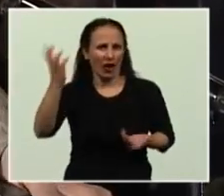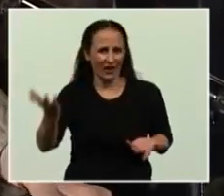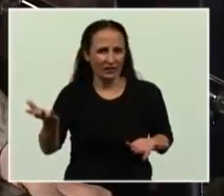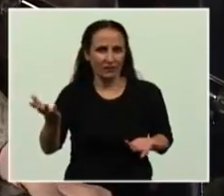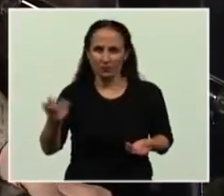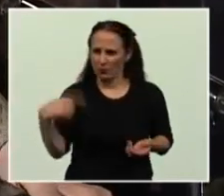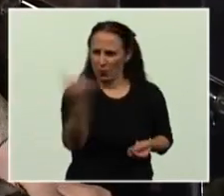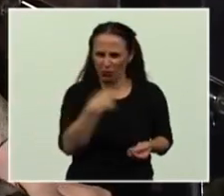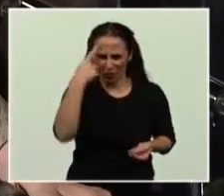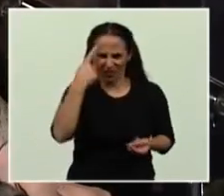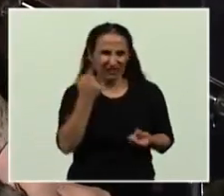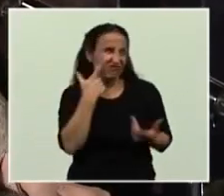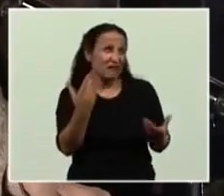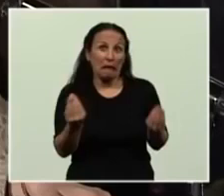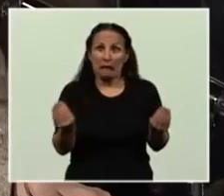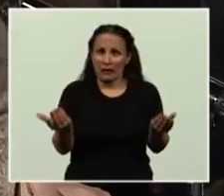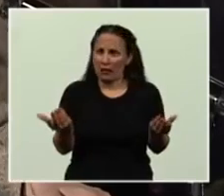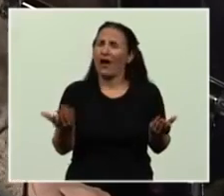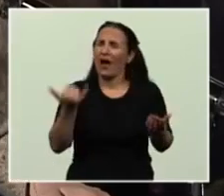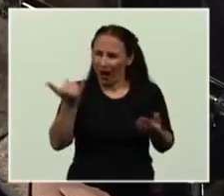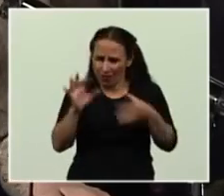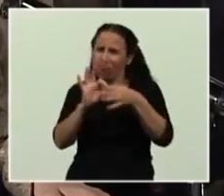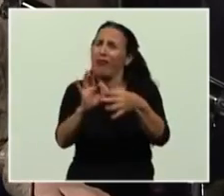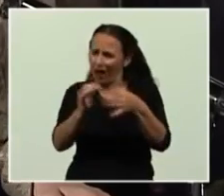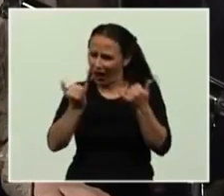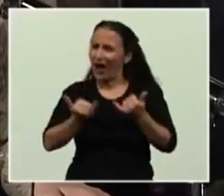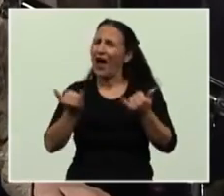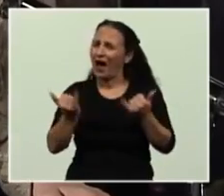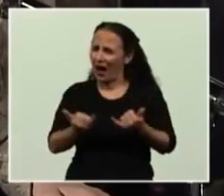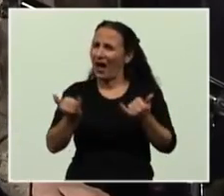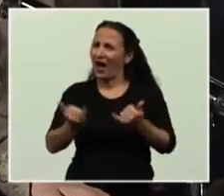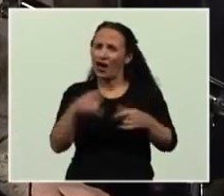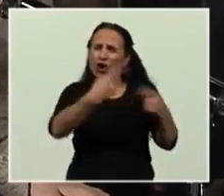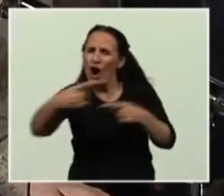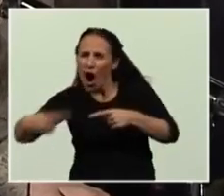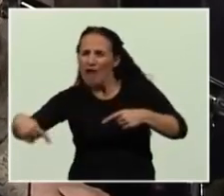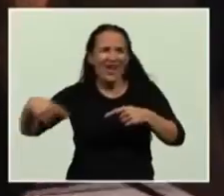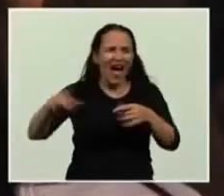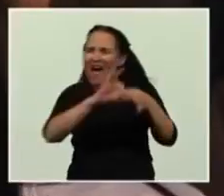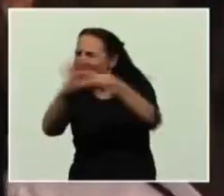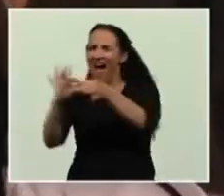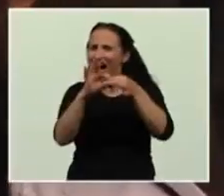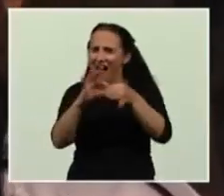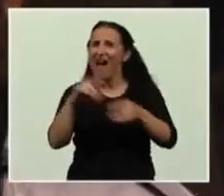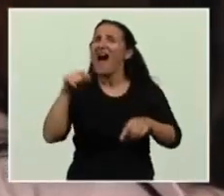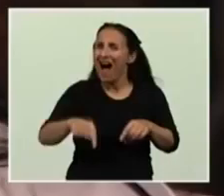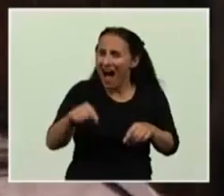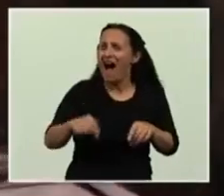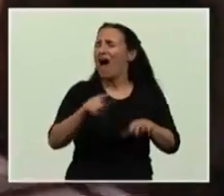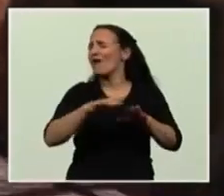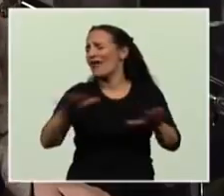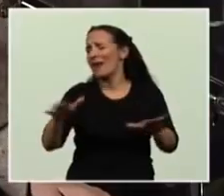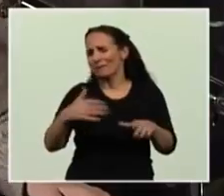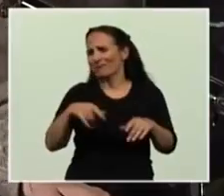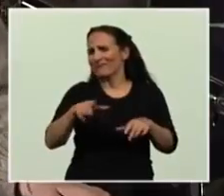Ustedes dirán que tiene que ver, tiene mucho que ver, todo tiene que ver con todo, sobre todo en los tiempos que corren aquí